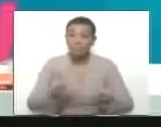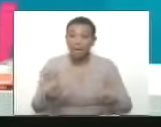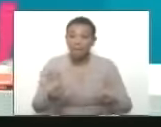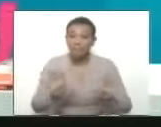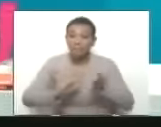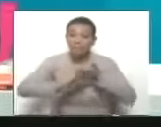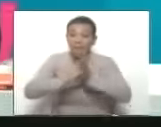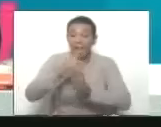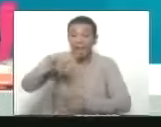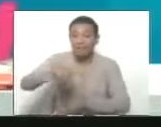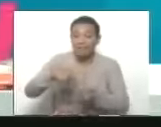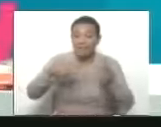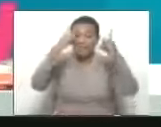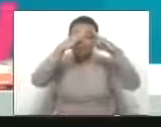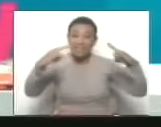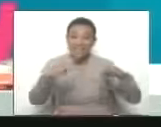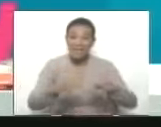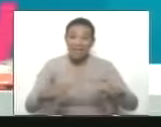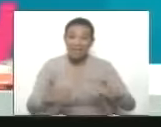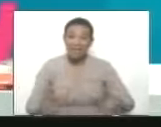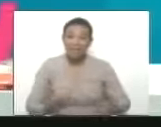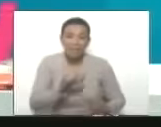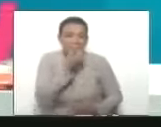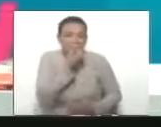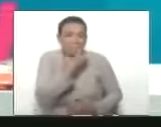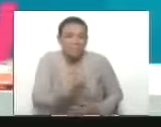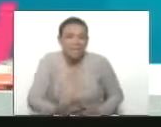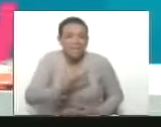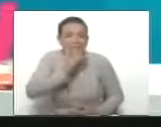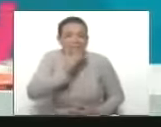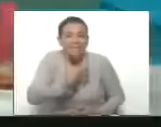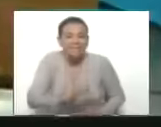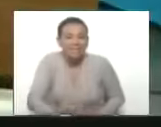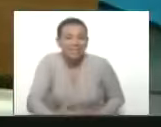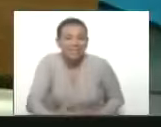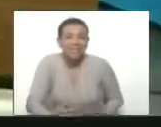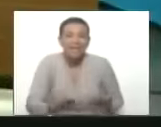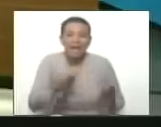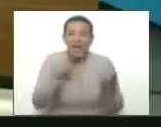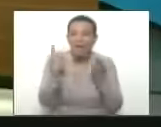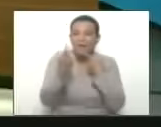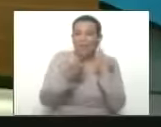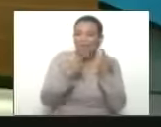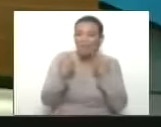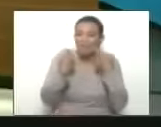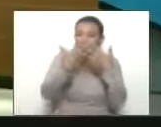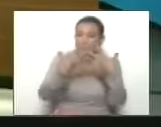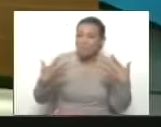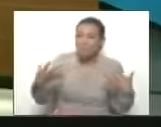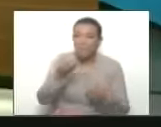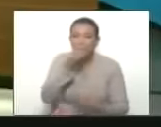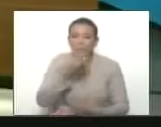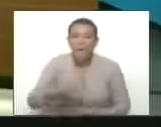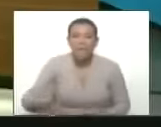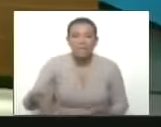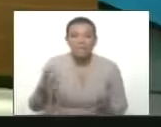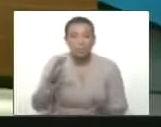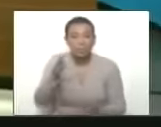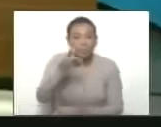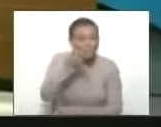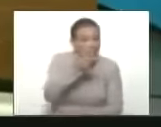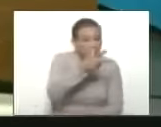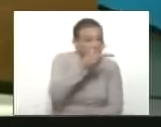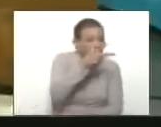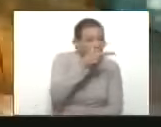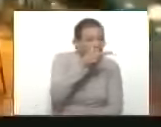el estudio llegó la Navidad, ¿vale? Miren qué belleza, ¿ah? Qué bello han puesto este estudio. Vamos a darle un paneo del